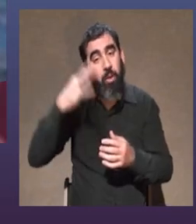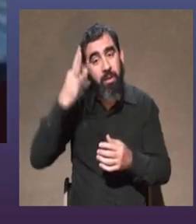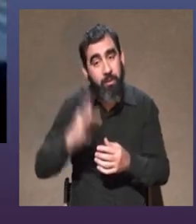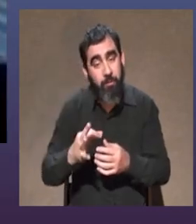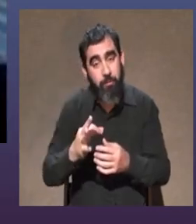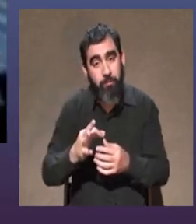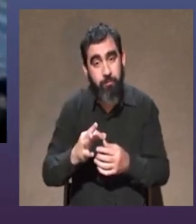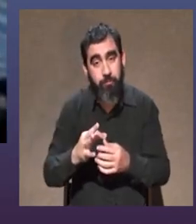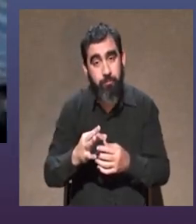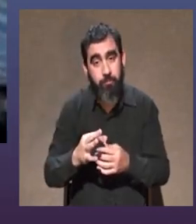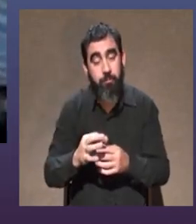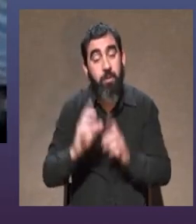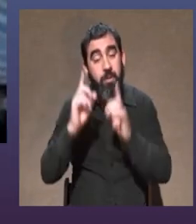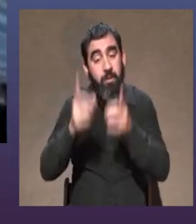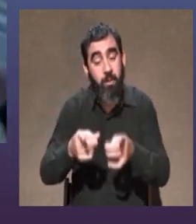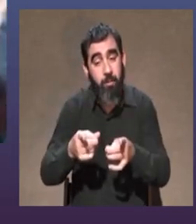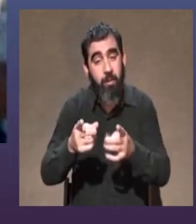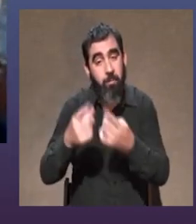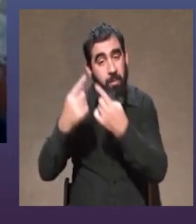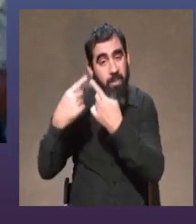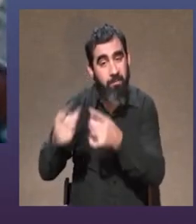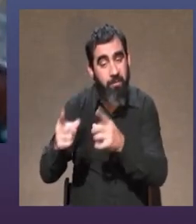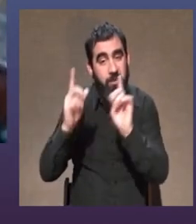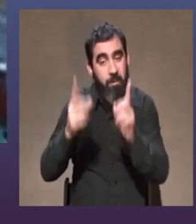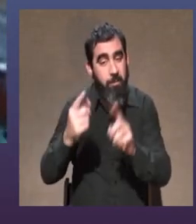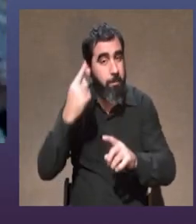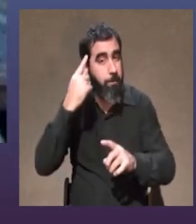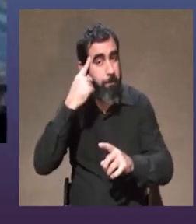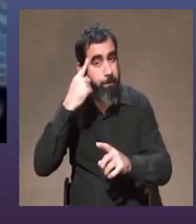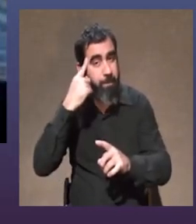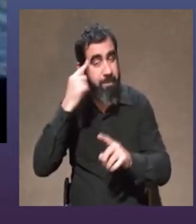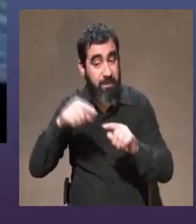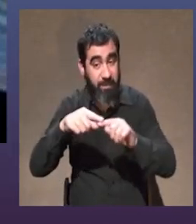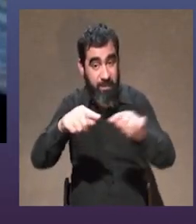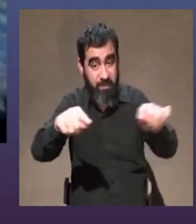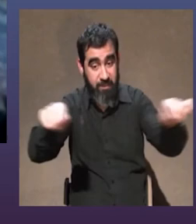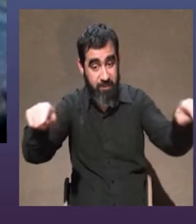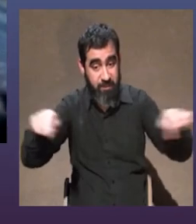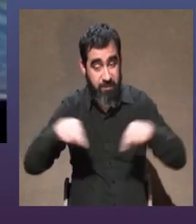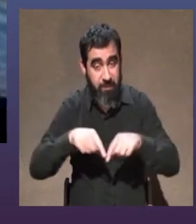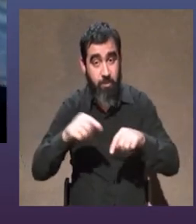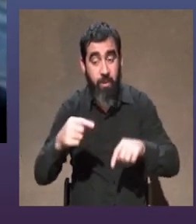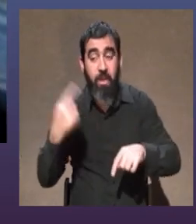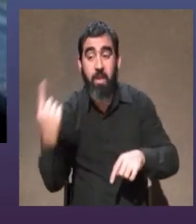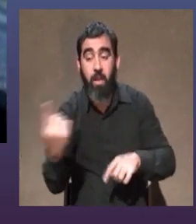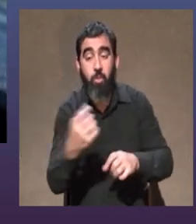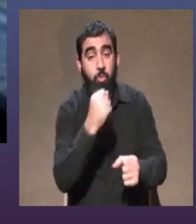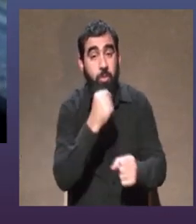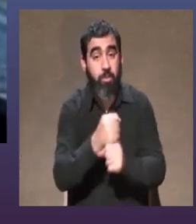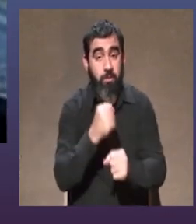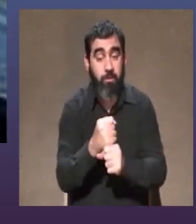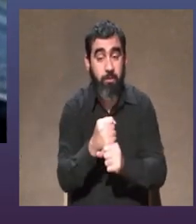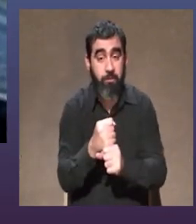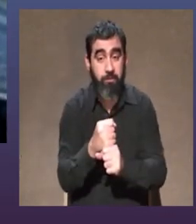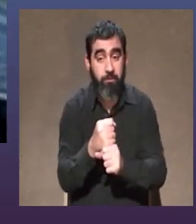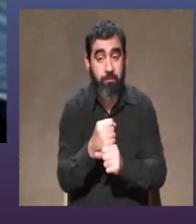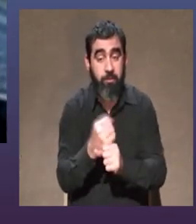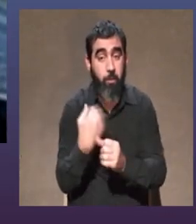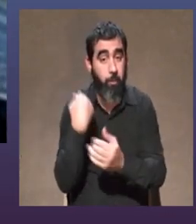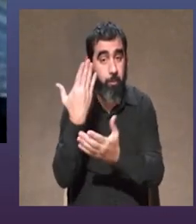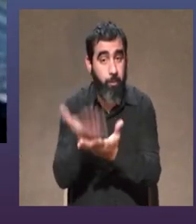me parece que bueno y a su vez bueno la diferencia pensando ya en el escenario de lo que cada trabajo te